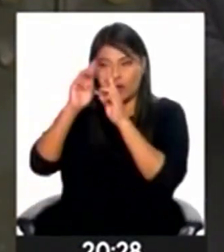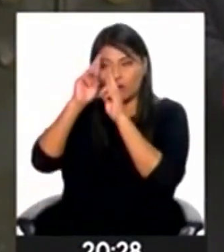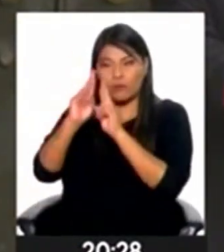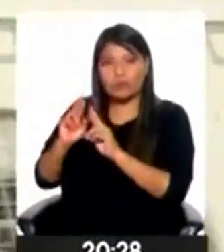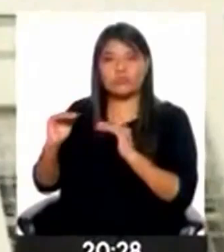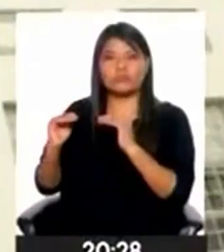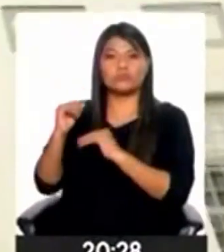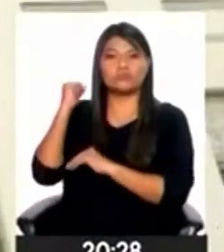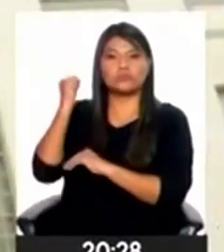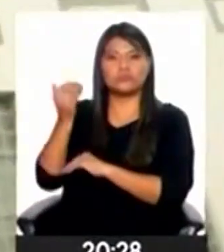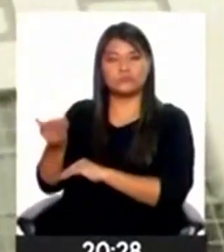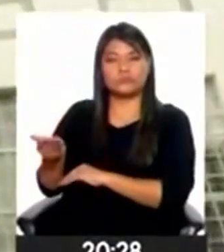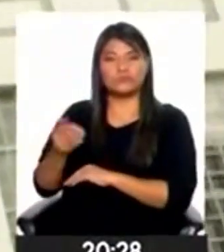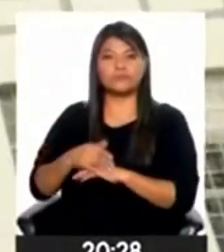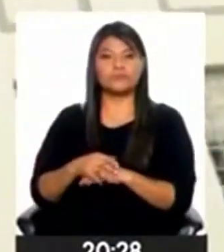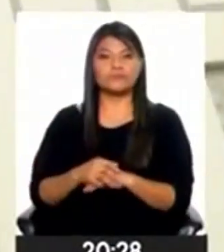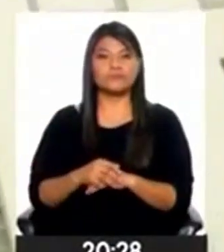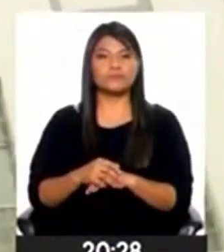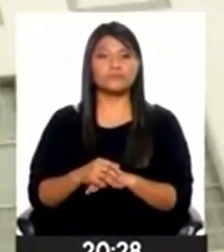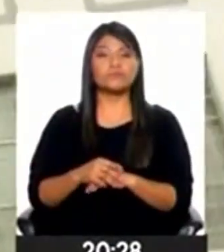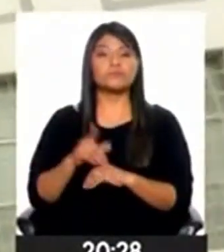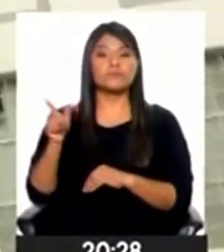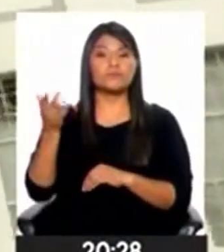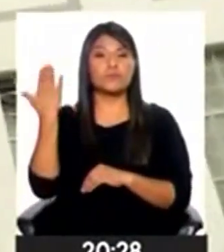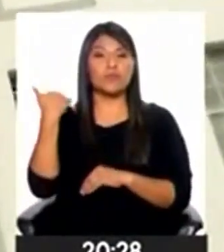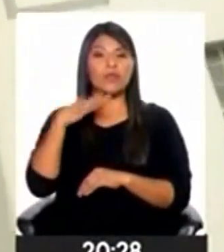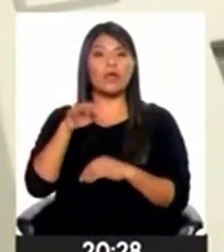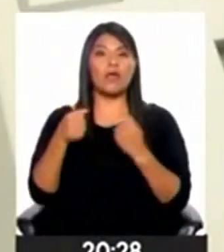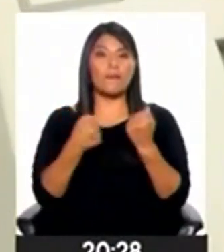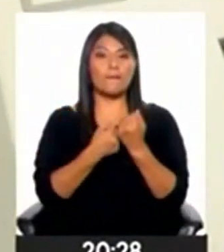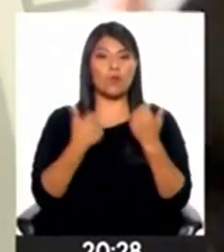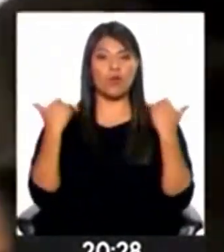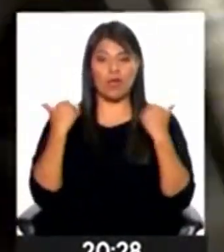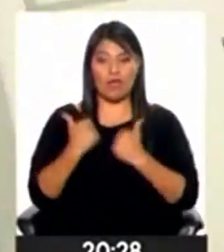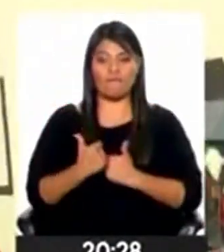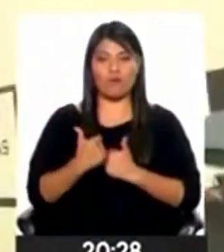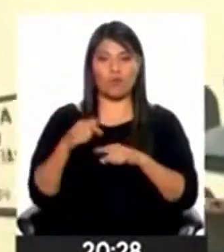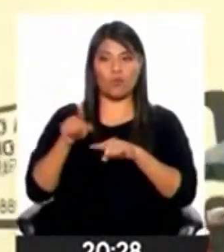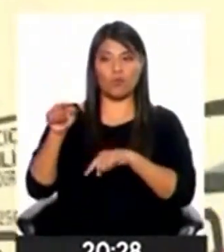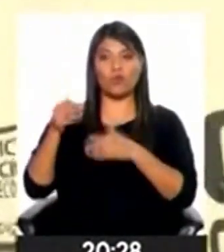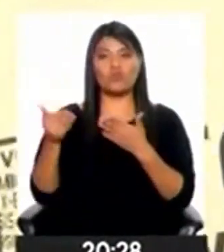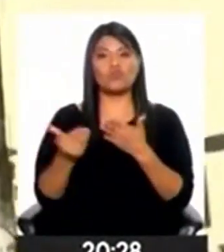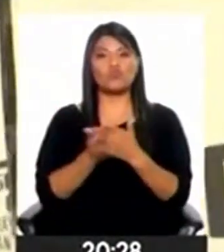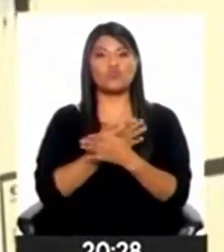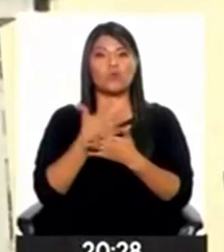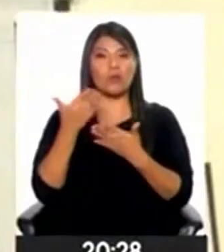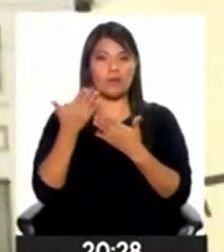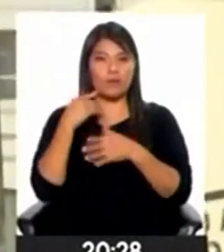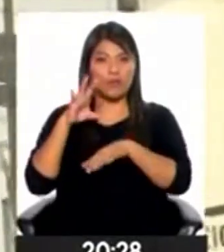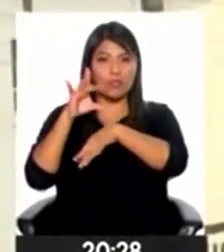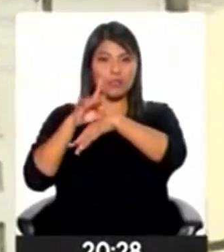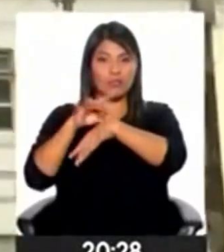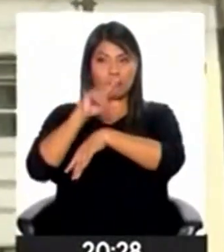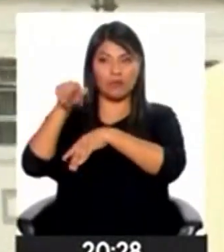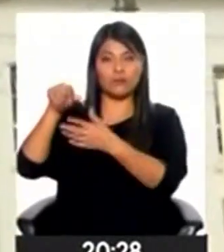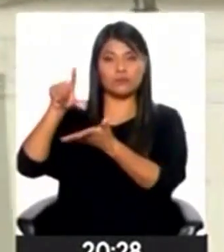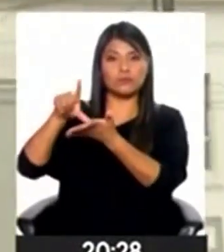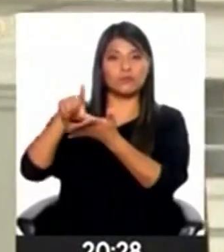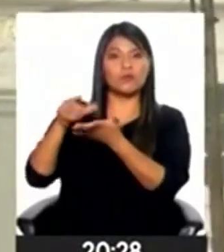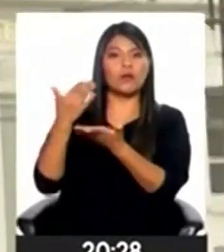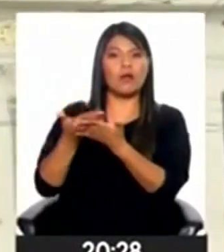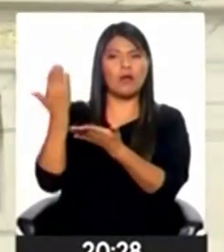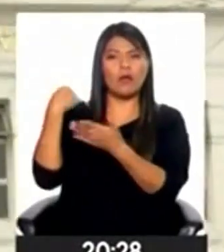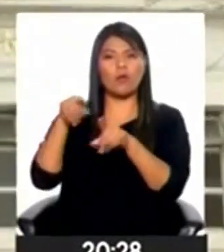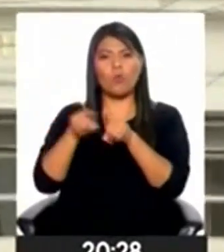vulnerados. Según los abogados que apoyan a Mila, corresponde que una nueva Junta Médica, esta vez en Lima, reconsidere la